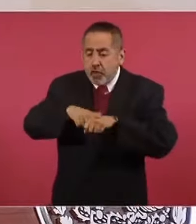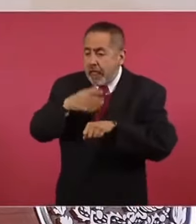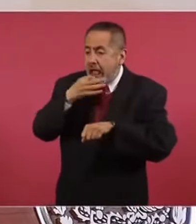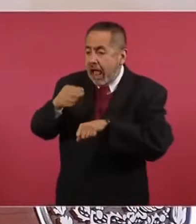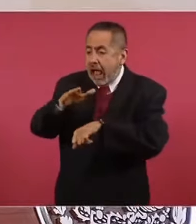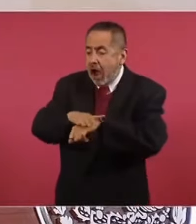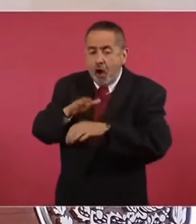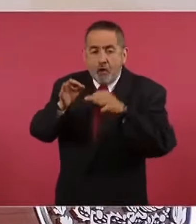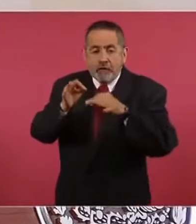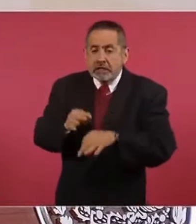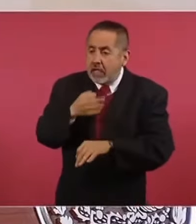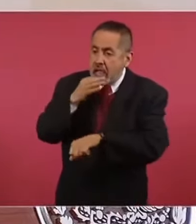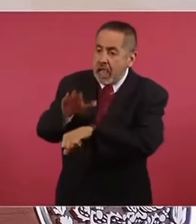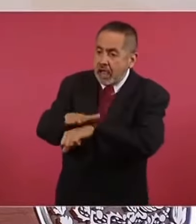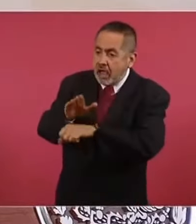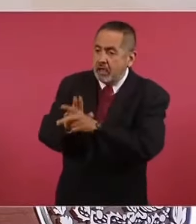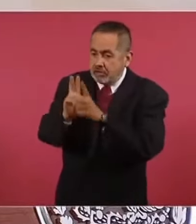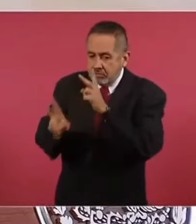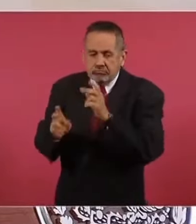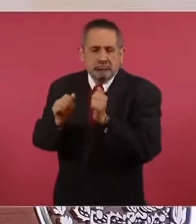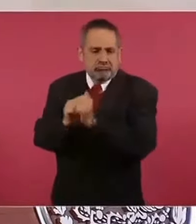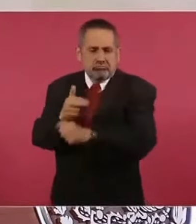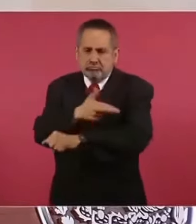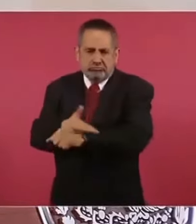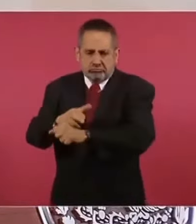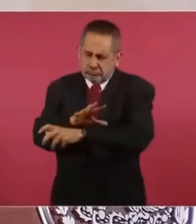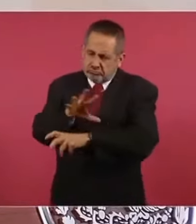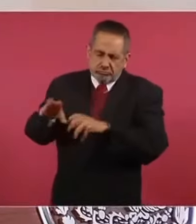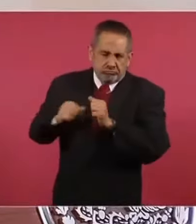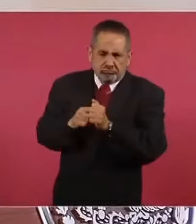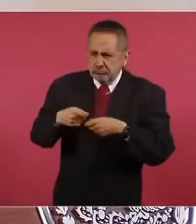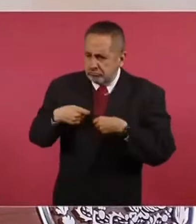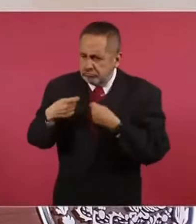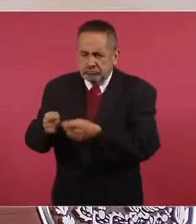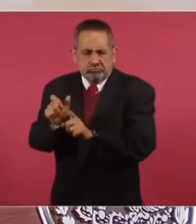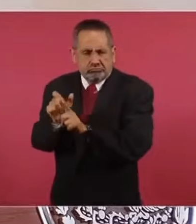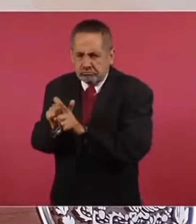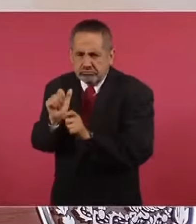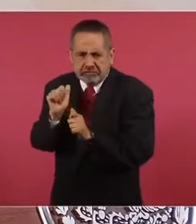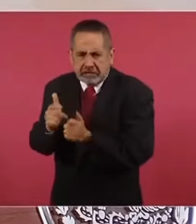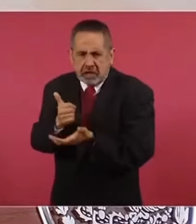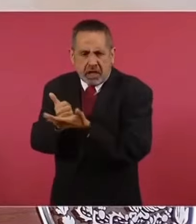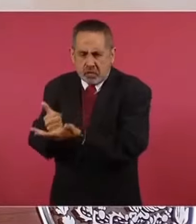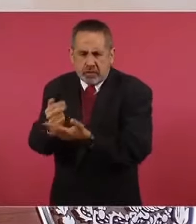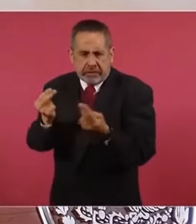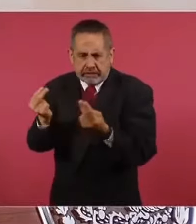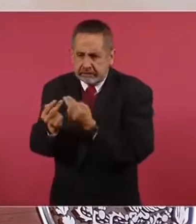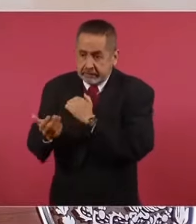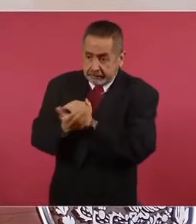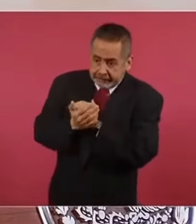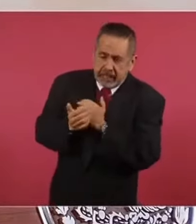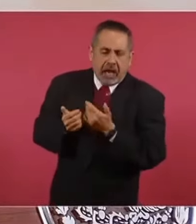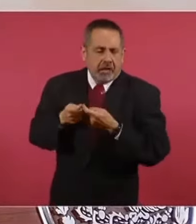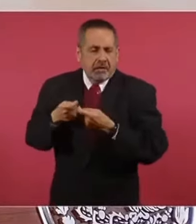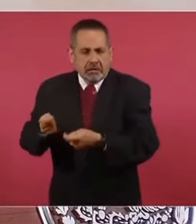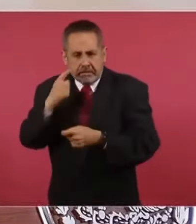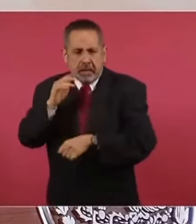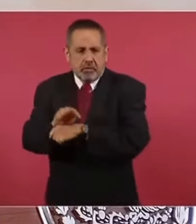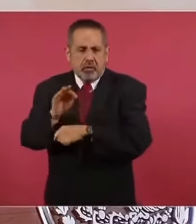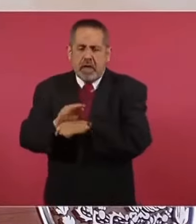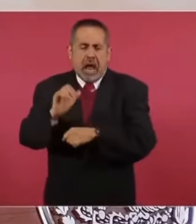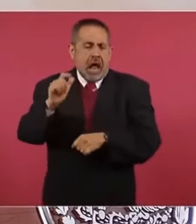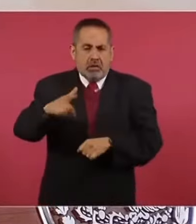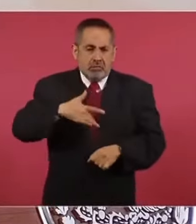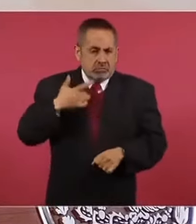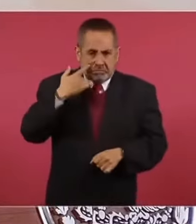Generalmente, de manera oficial, y se les va a hacer extender cualquier tipo de ayuda que soliciten para proteger en